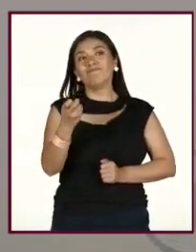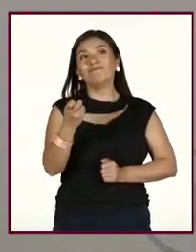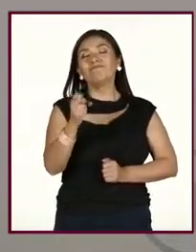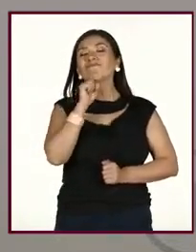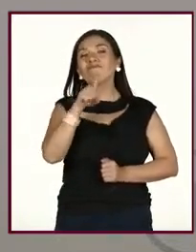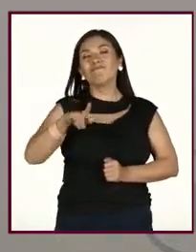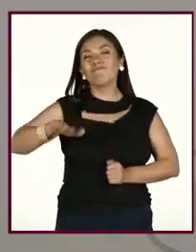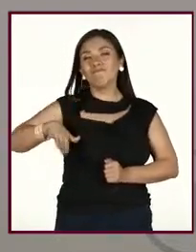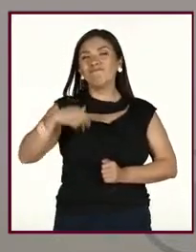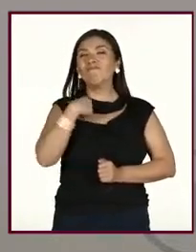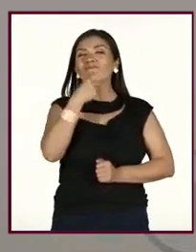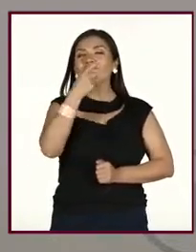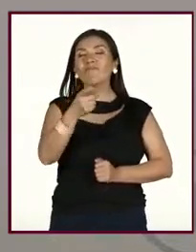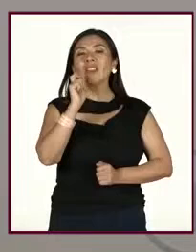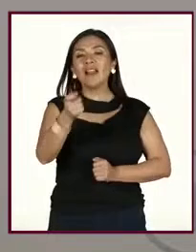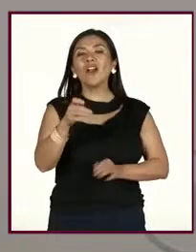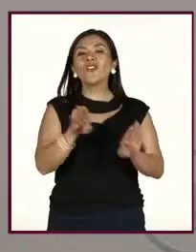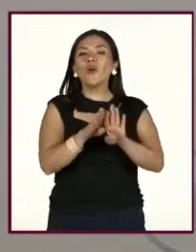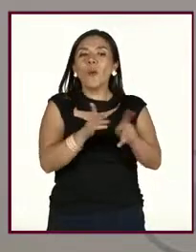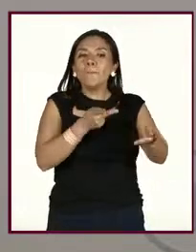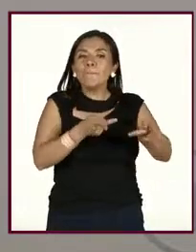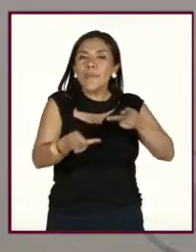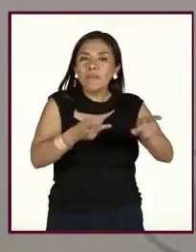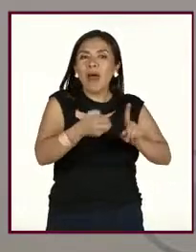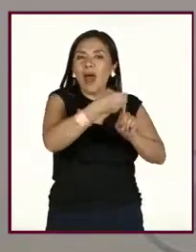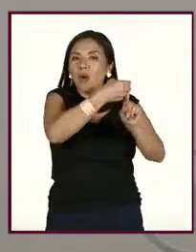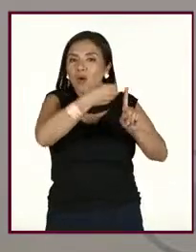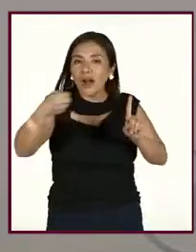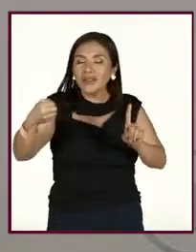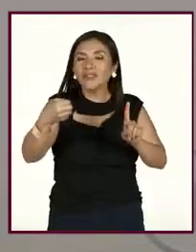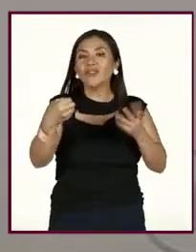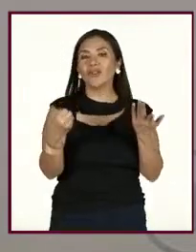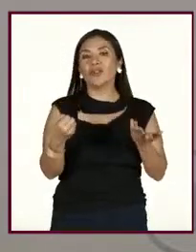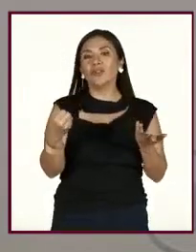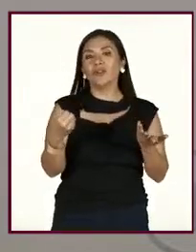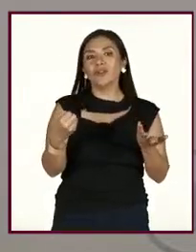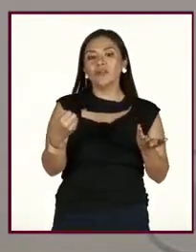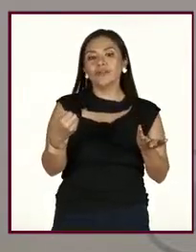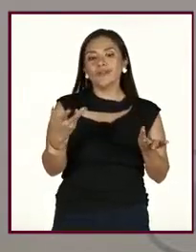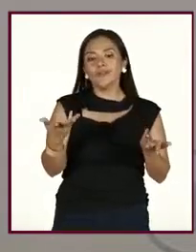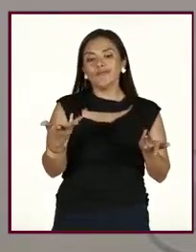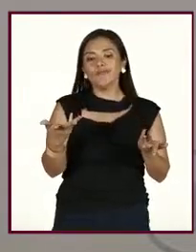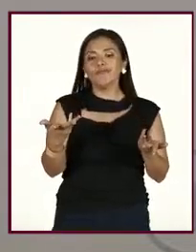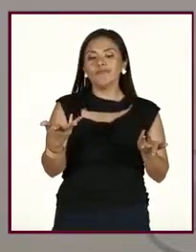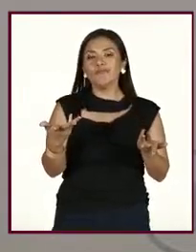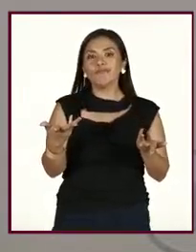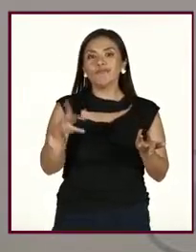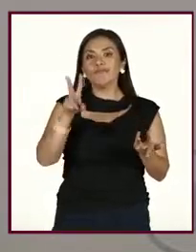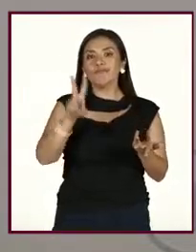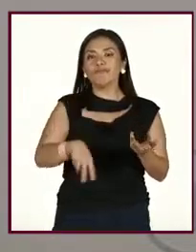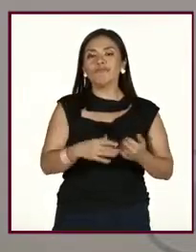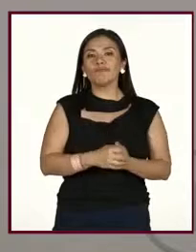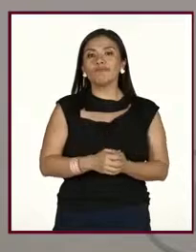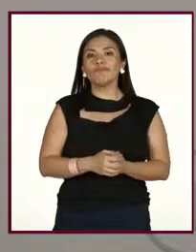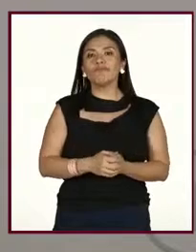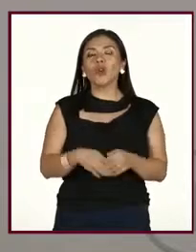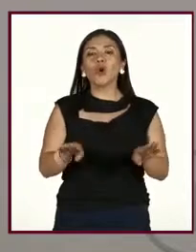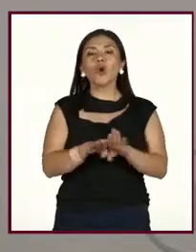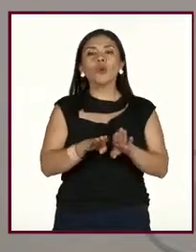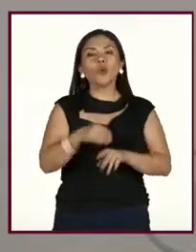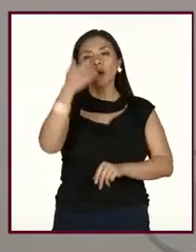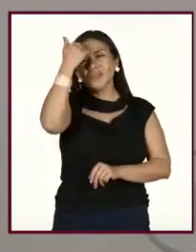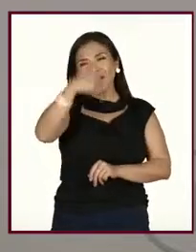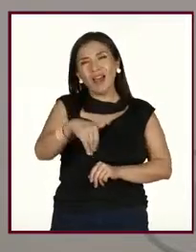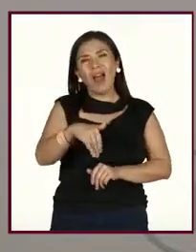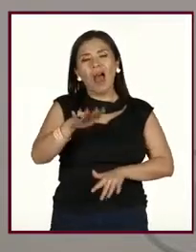mencionábamos, ¿no?, de la organización y el tener que